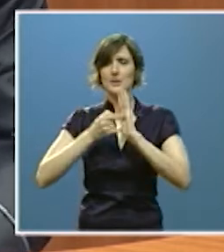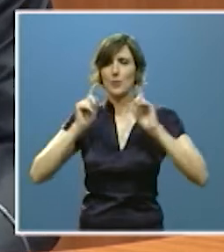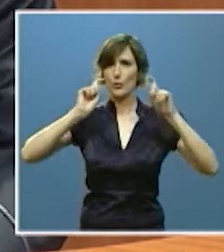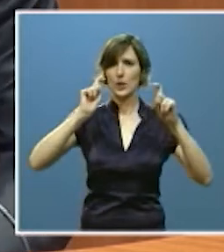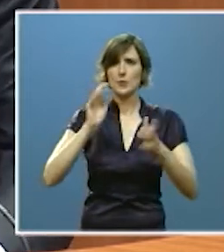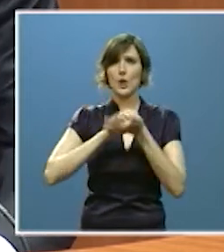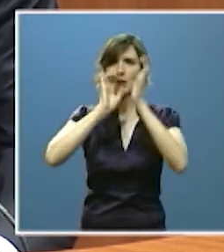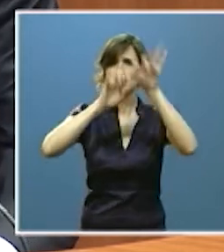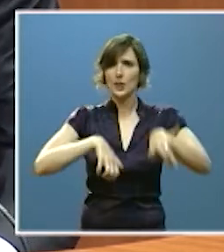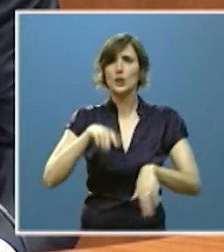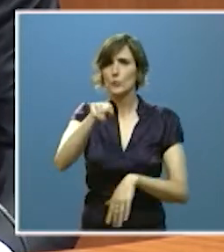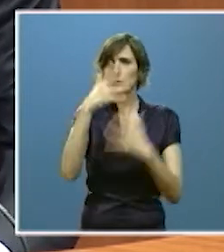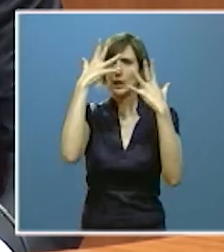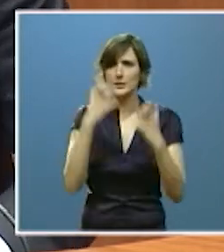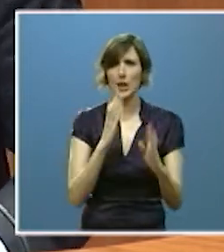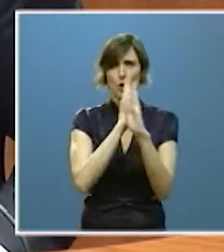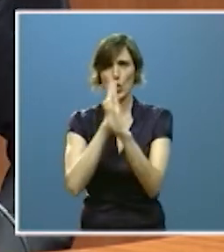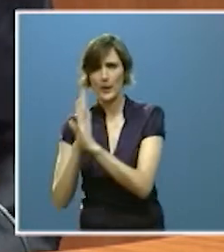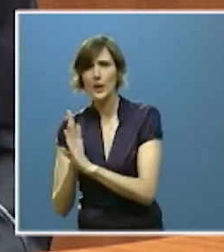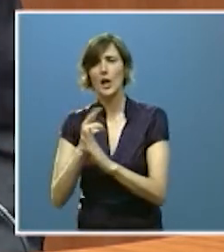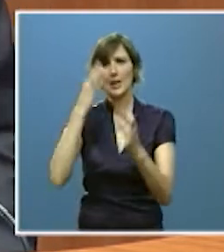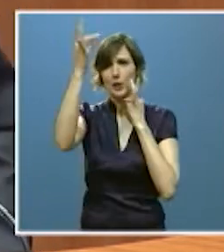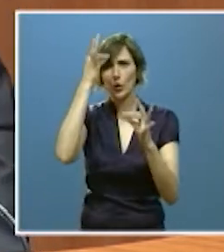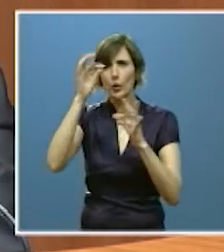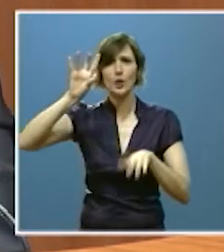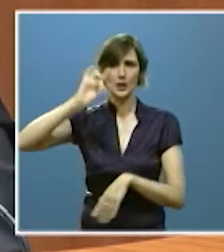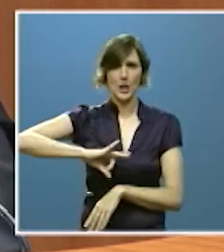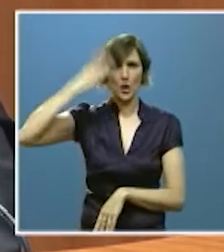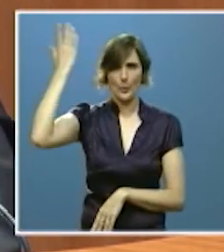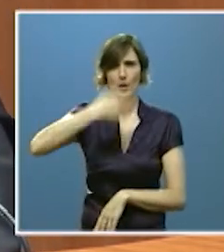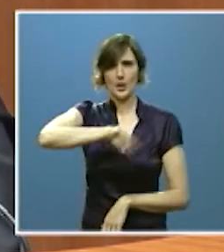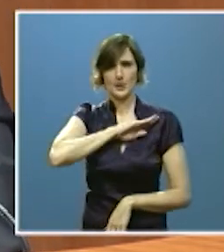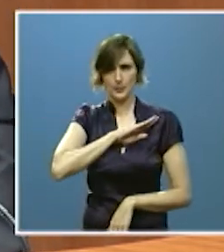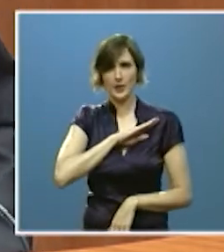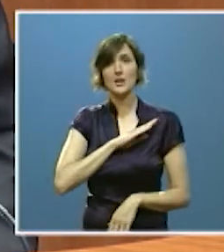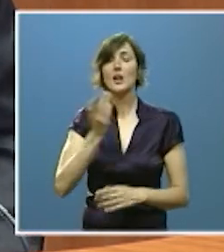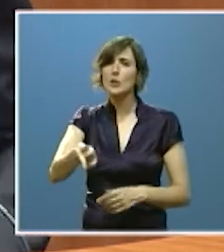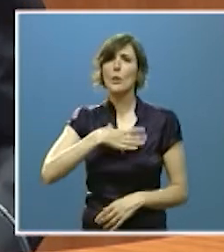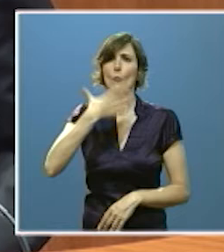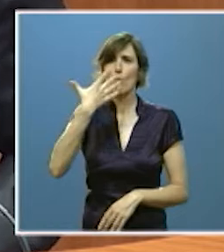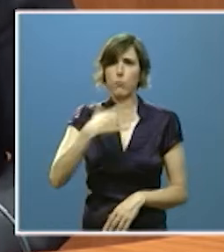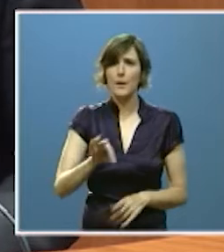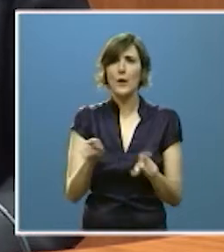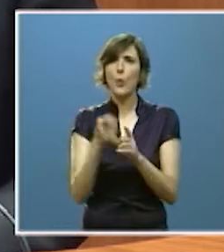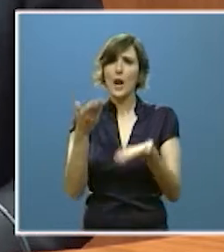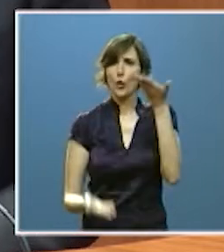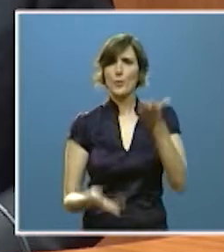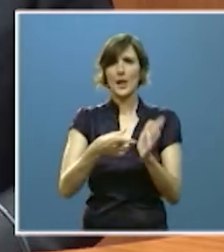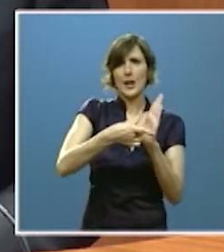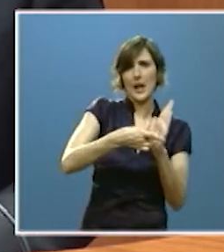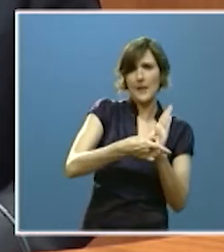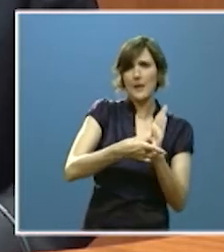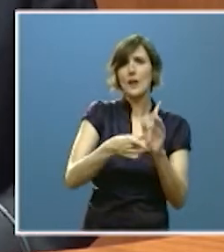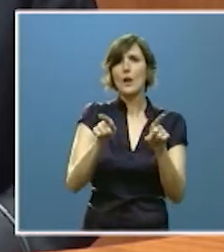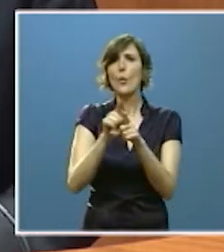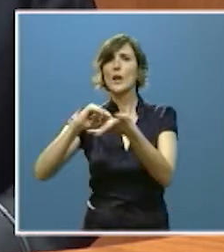León sea uno de los más serios ordenados rigurosos e innovadores de España capaz de compararse en calidad con los mejores